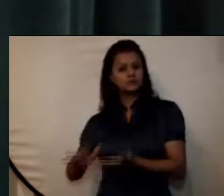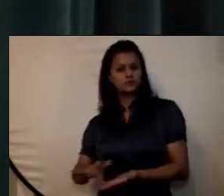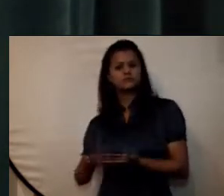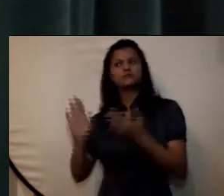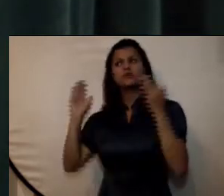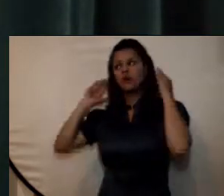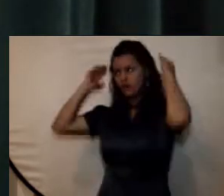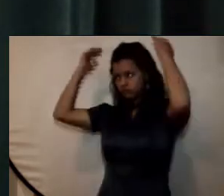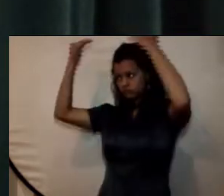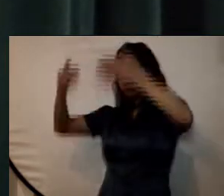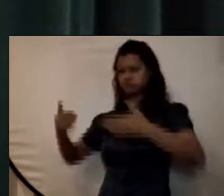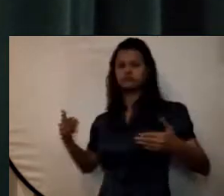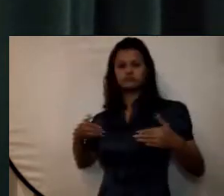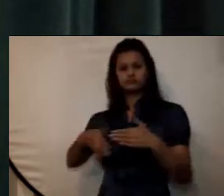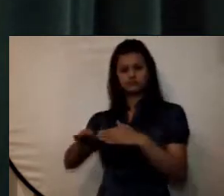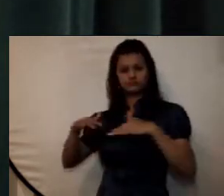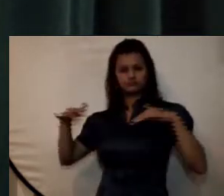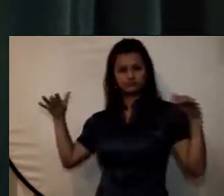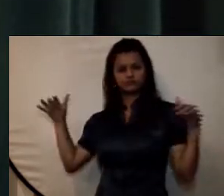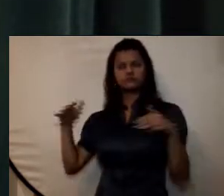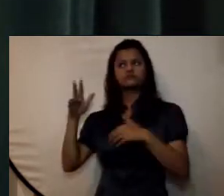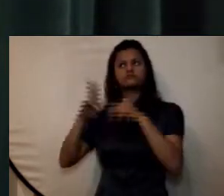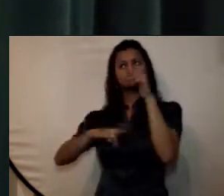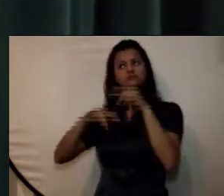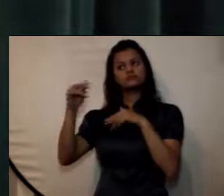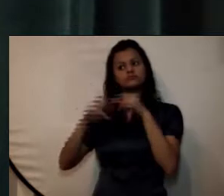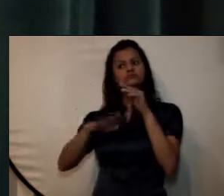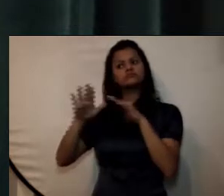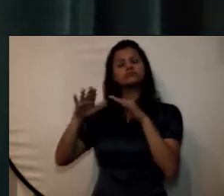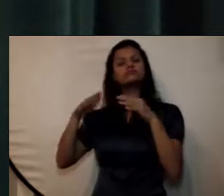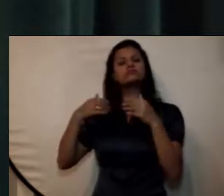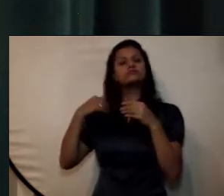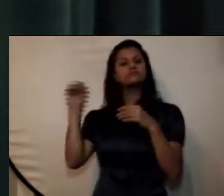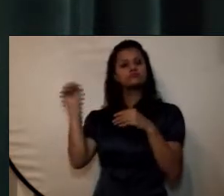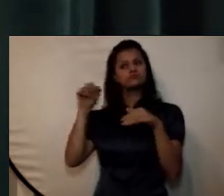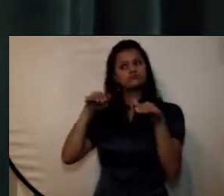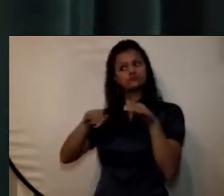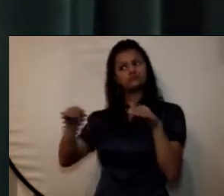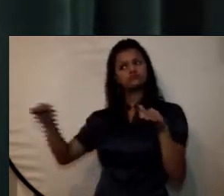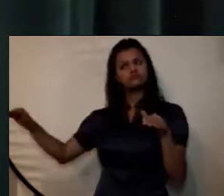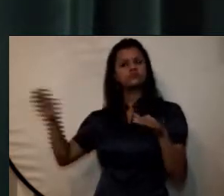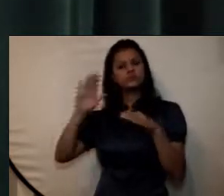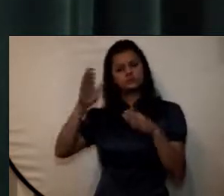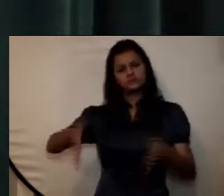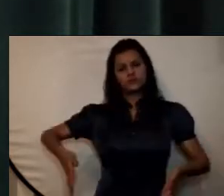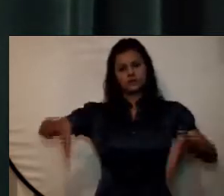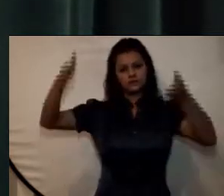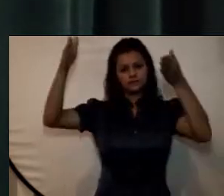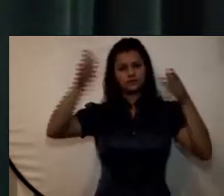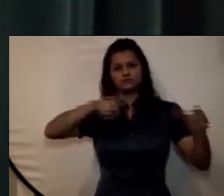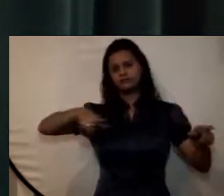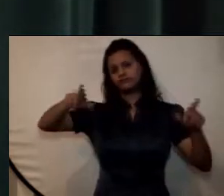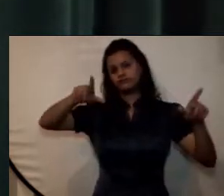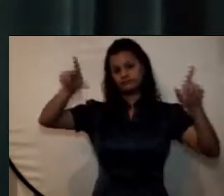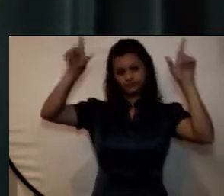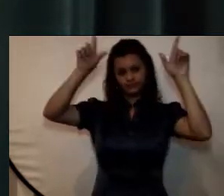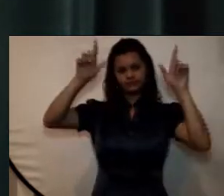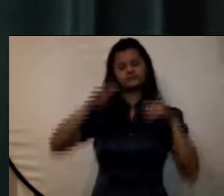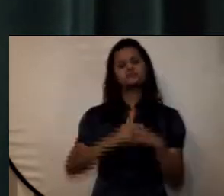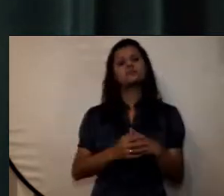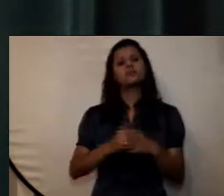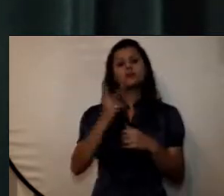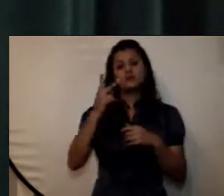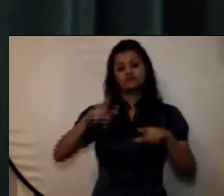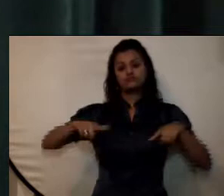construcción de un parqueadero contiguo allá al edificio de posgrados y dos canchas de fútbol